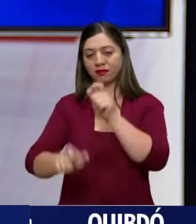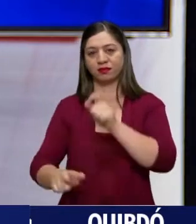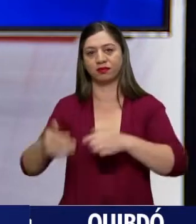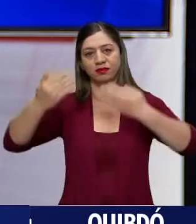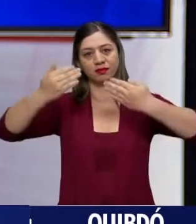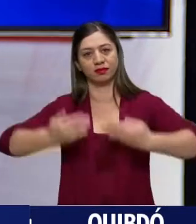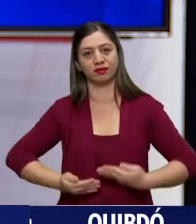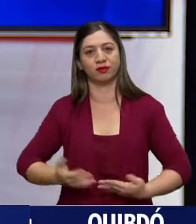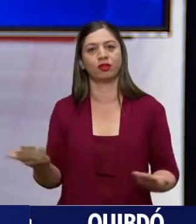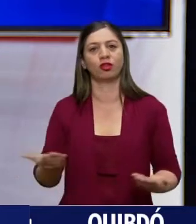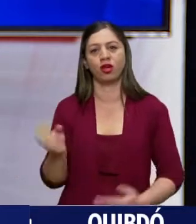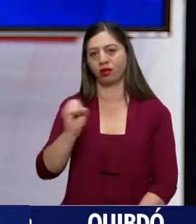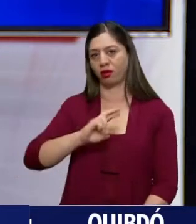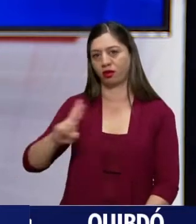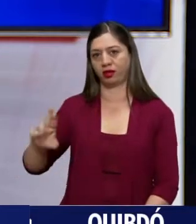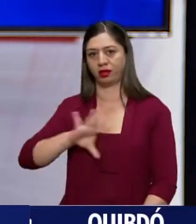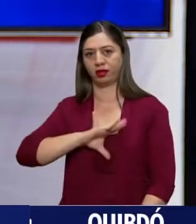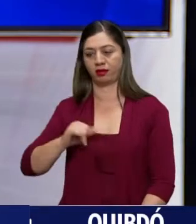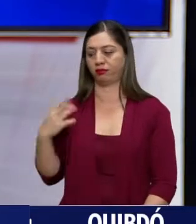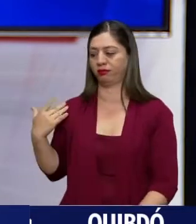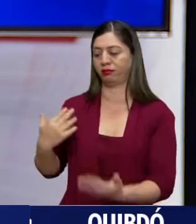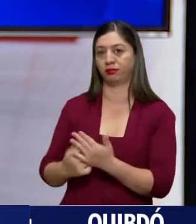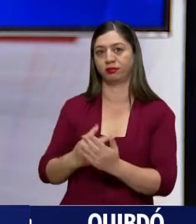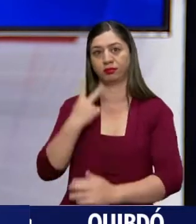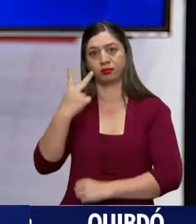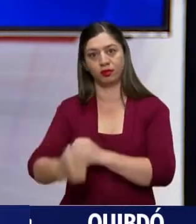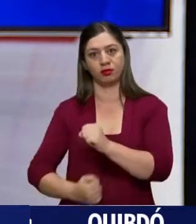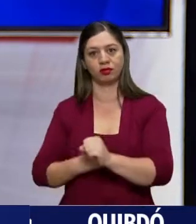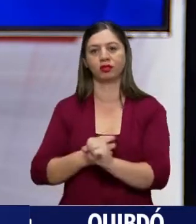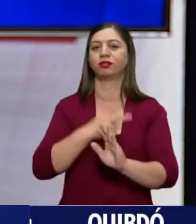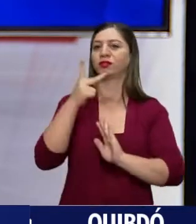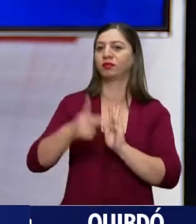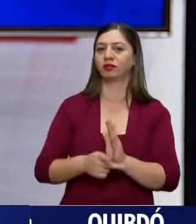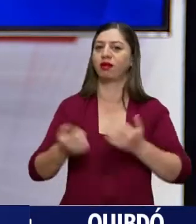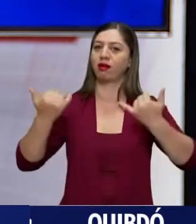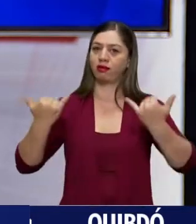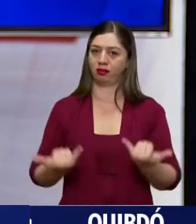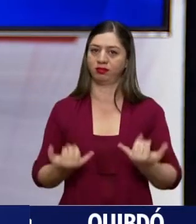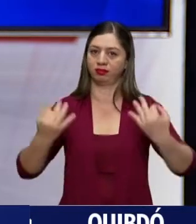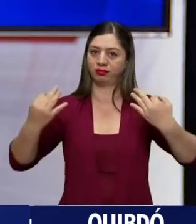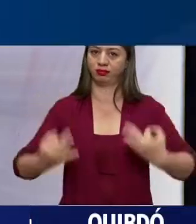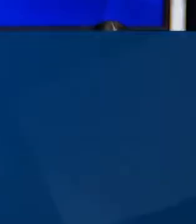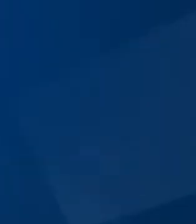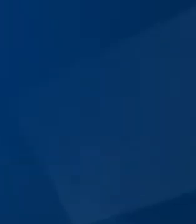en el oriente de Cali. Después de dos años el proyecto se materializó y hoy es una realidad.